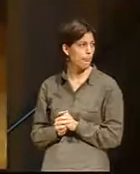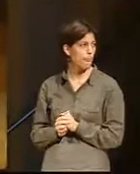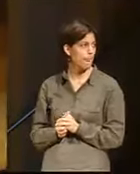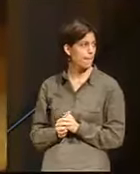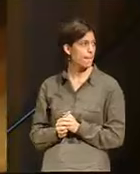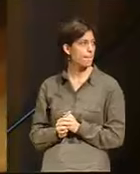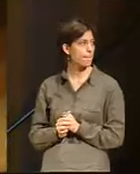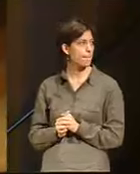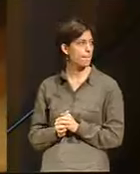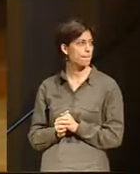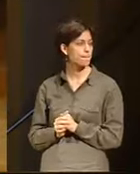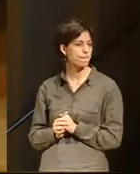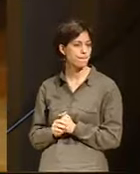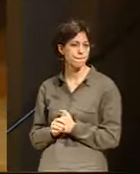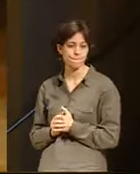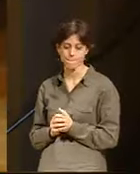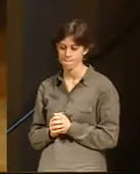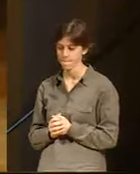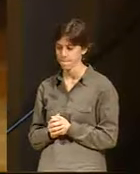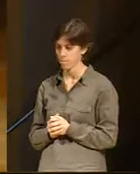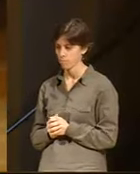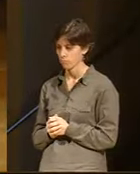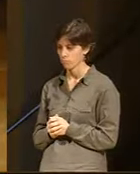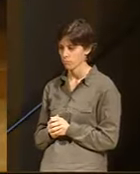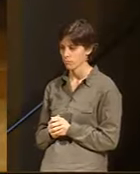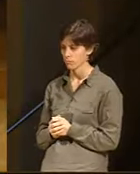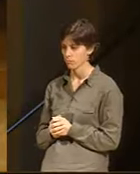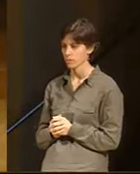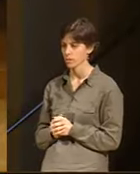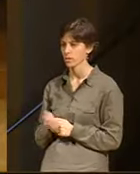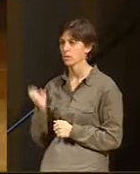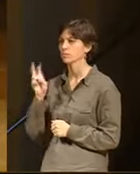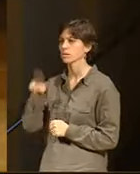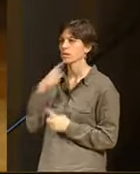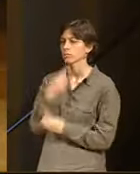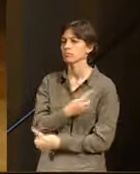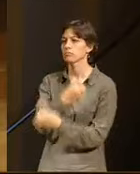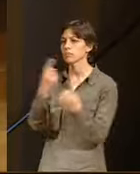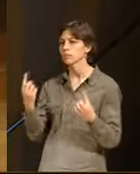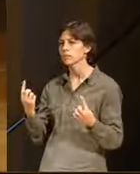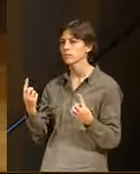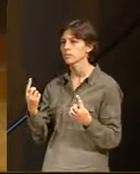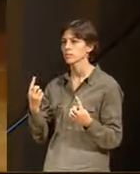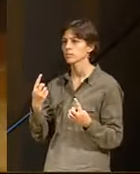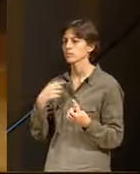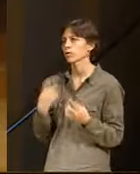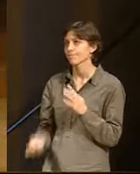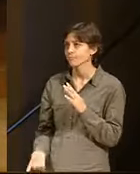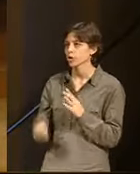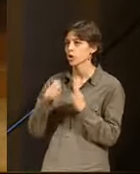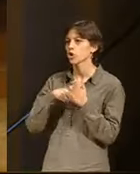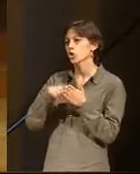Tengo que deciros que lo que denominamos socios fundadores,